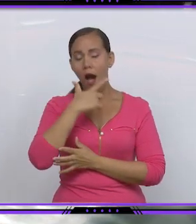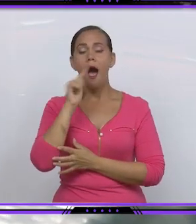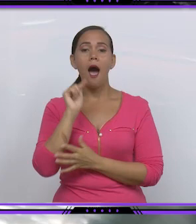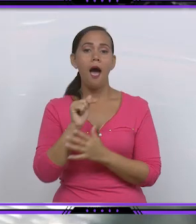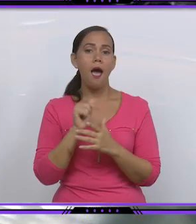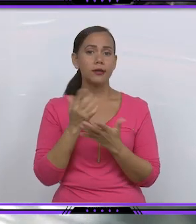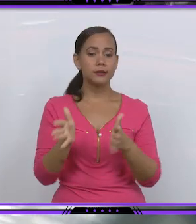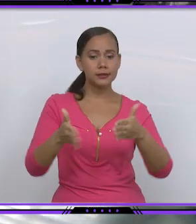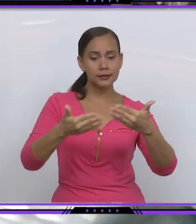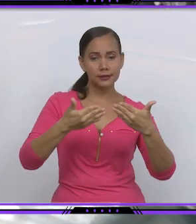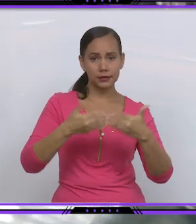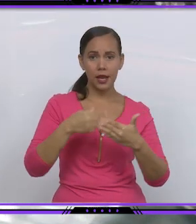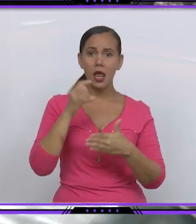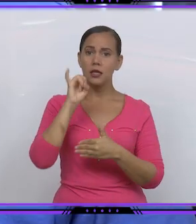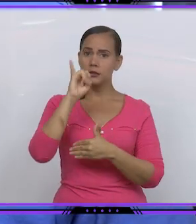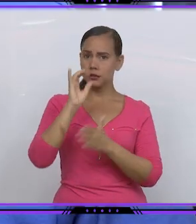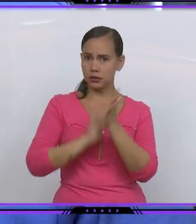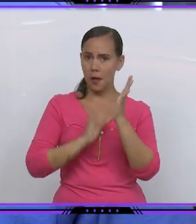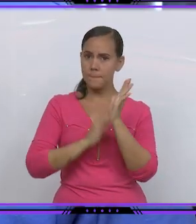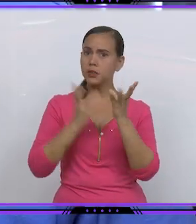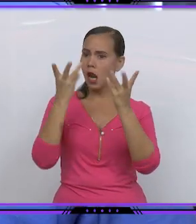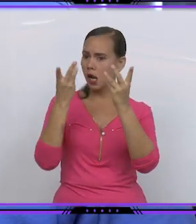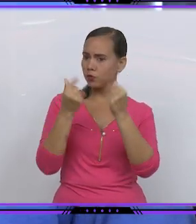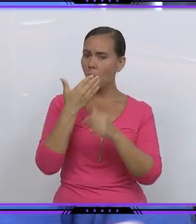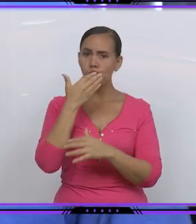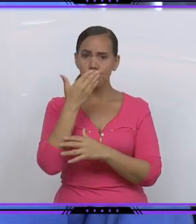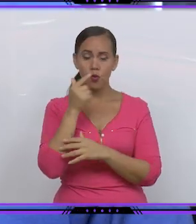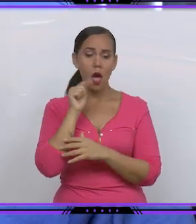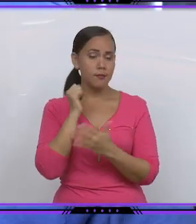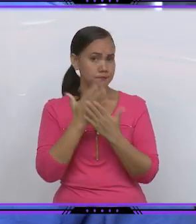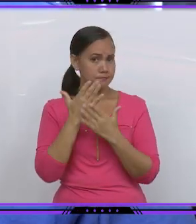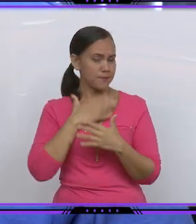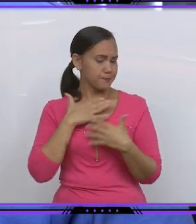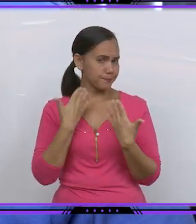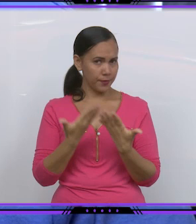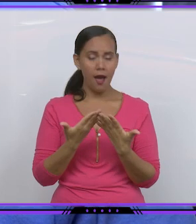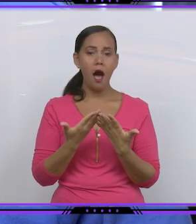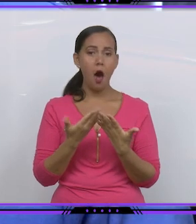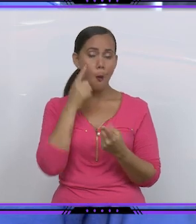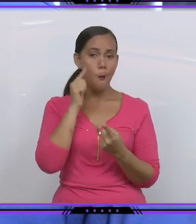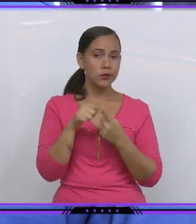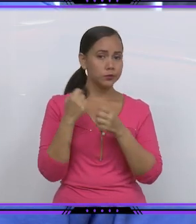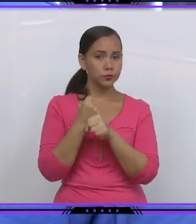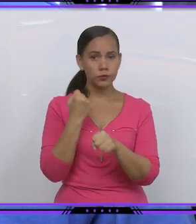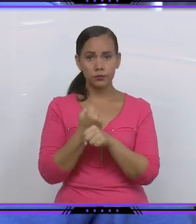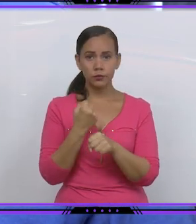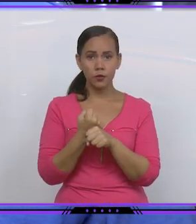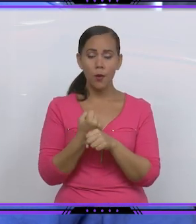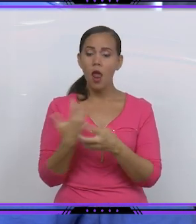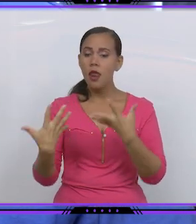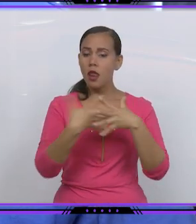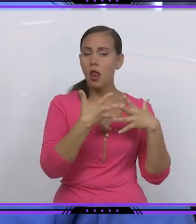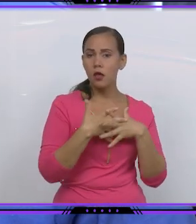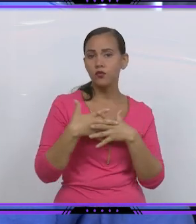cierre de semestre con resultados. Puedo decir que PROSA está encadenado con varias MIPIMES en este país